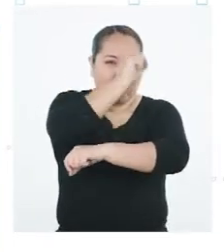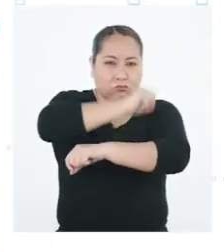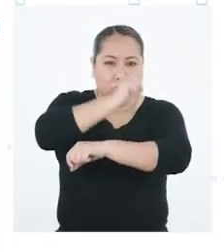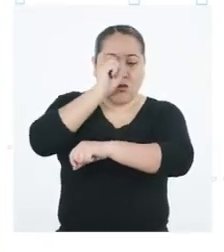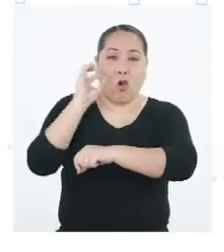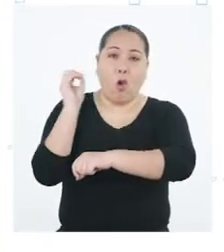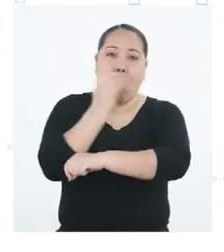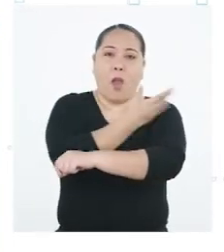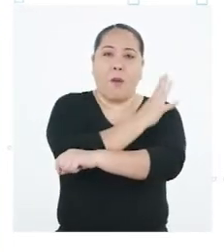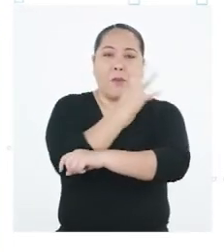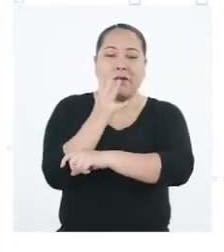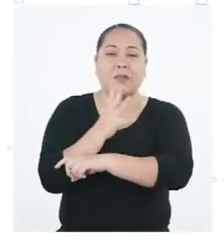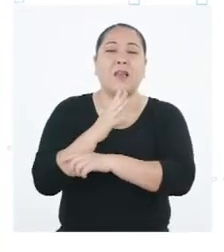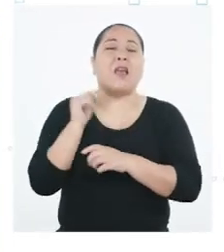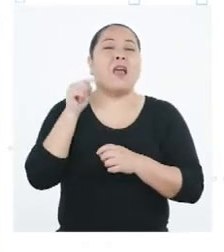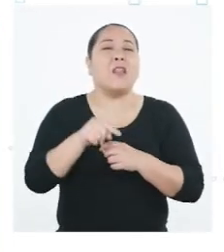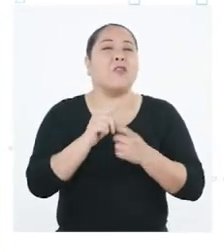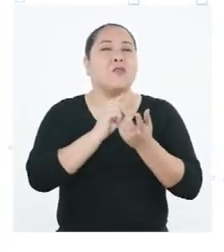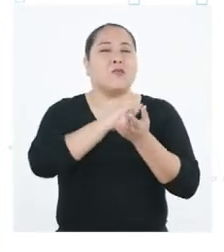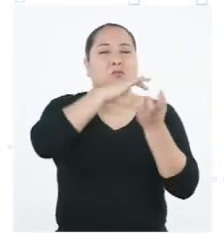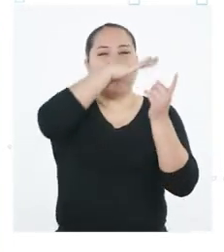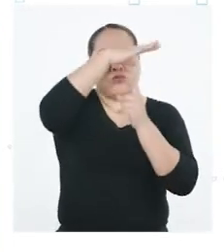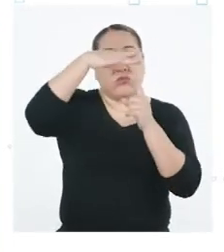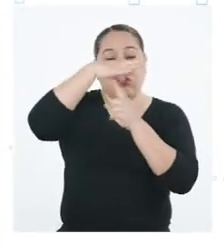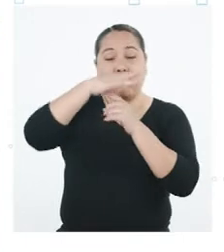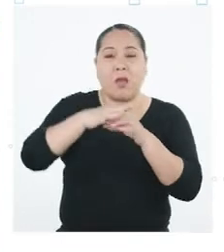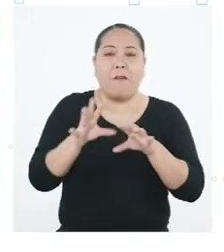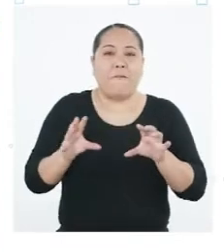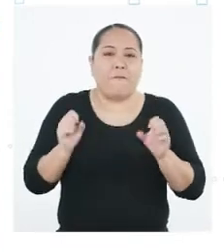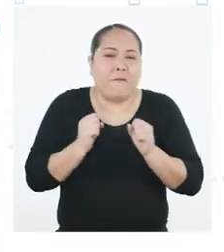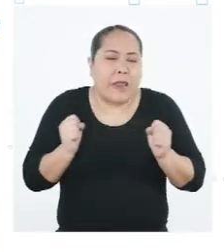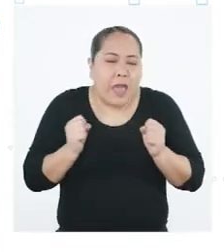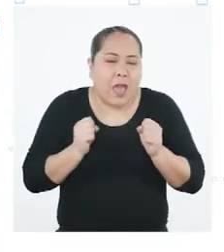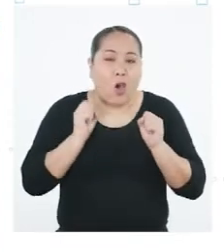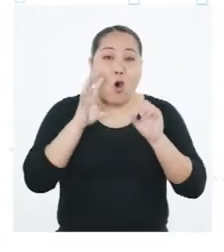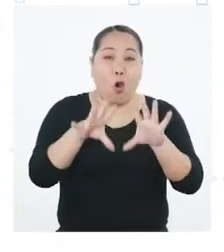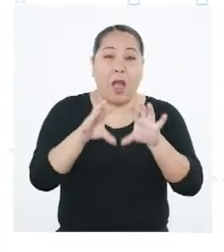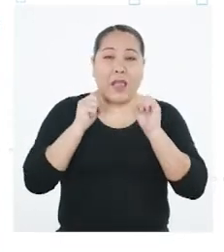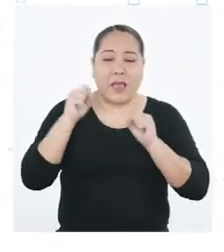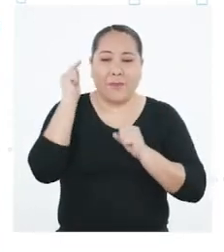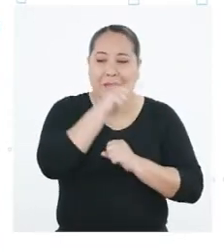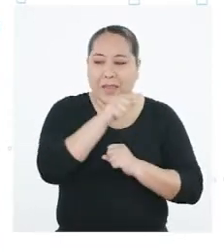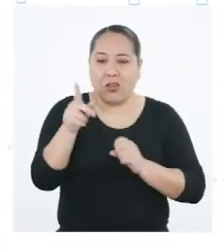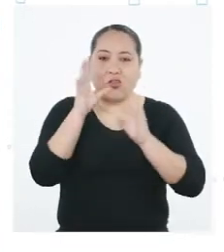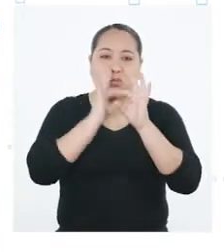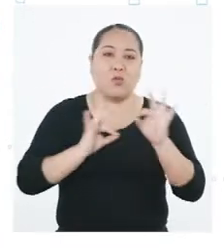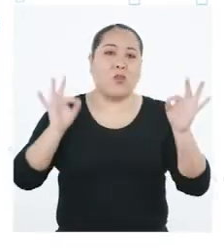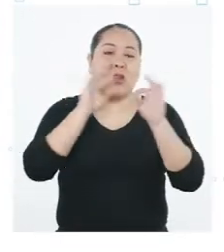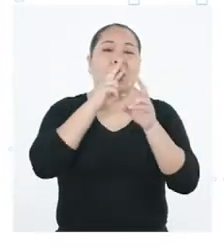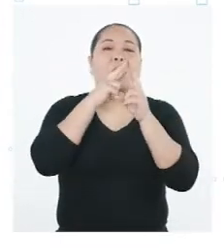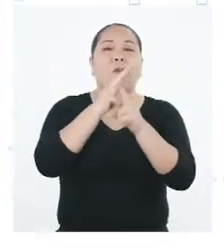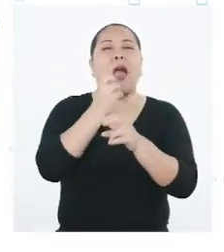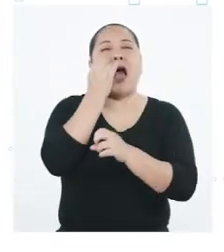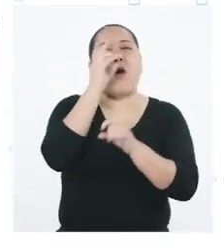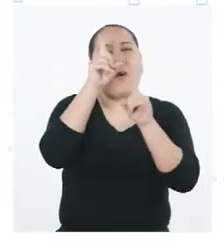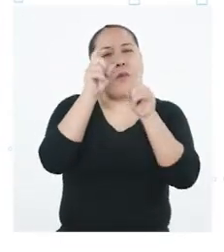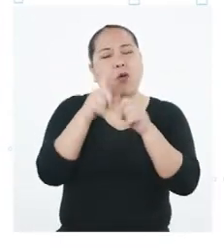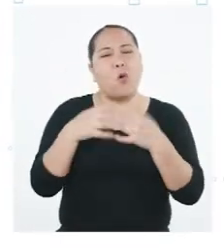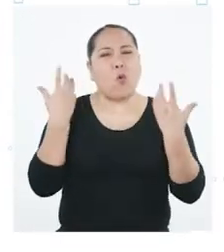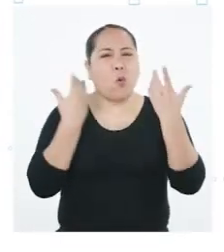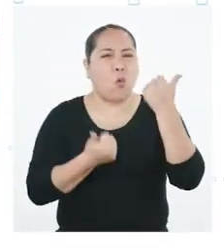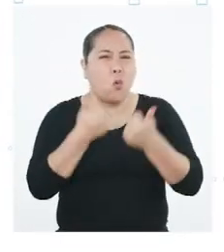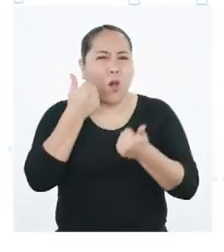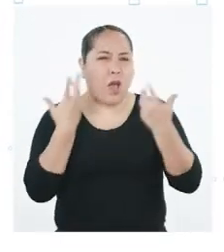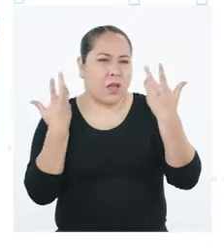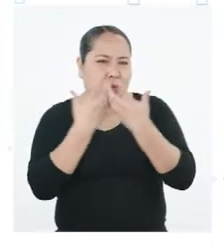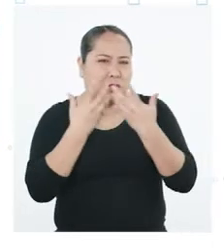amazónicos los fenómenos del friaje y las heladas. Para ello, será importante responder algunas preguntas. ¿Qué relación tienen